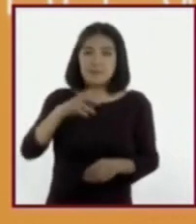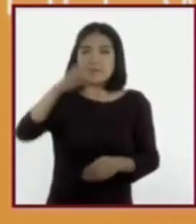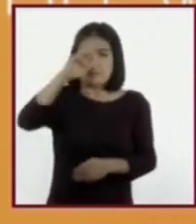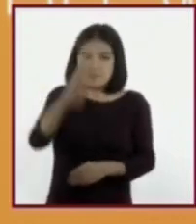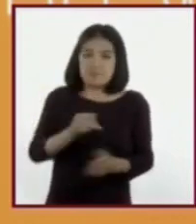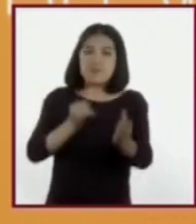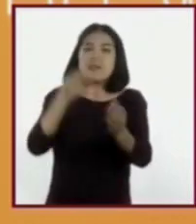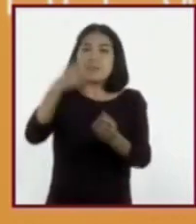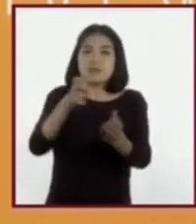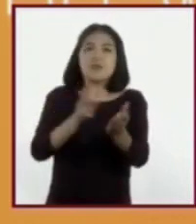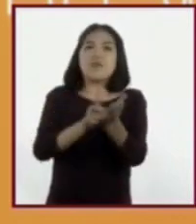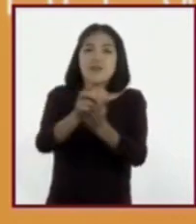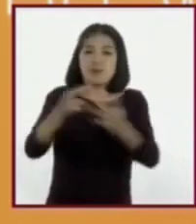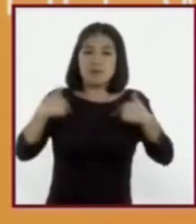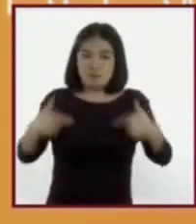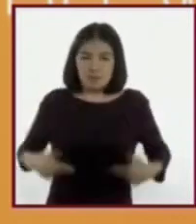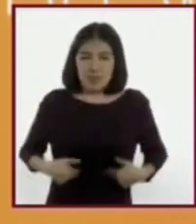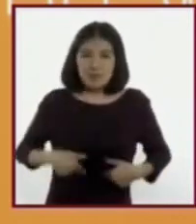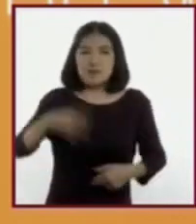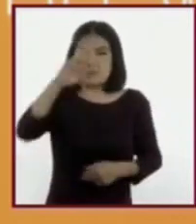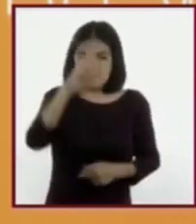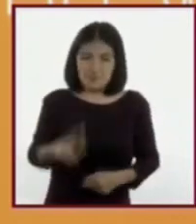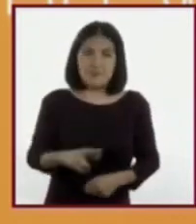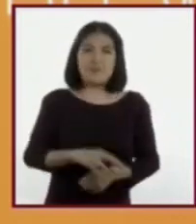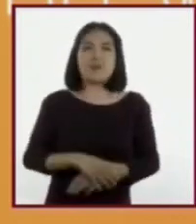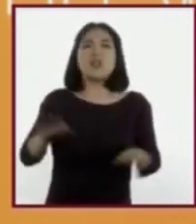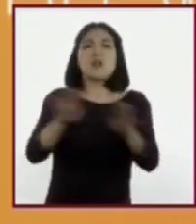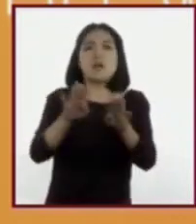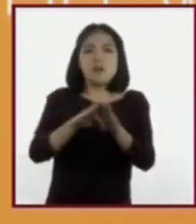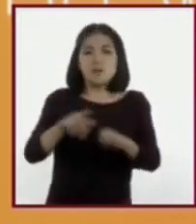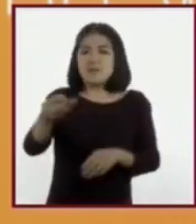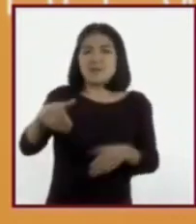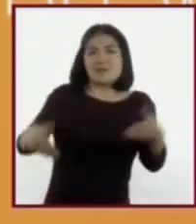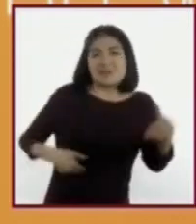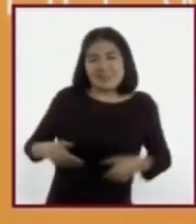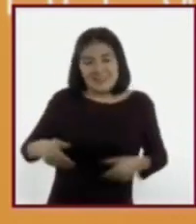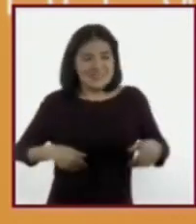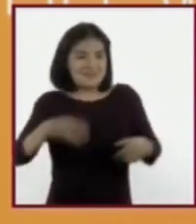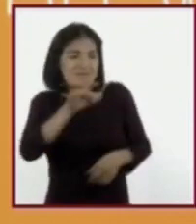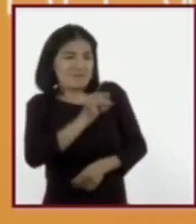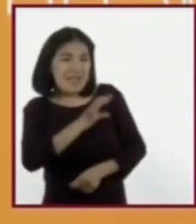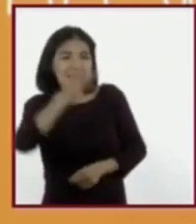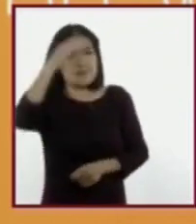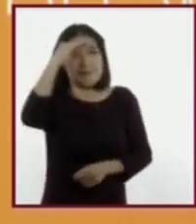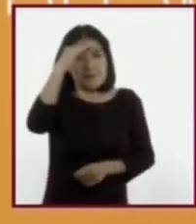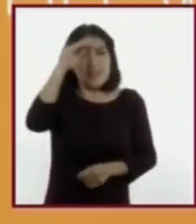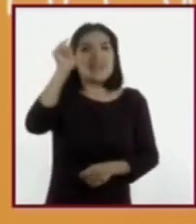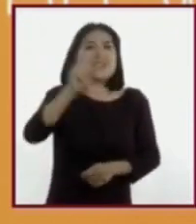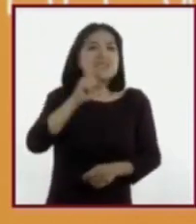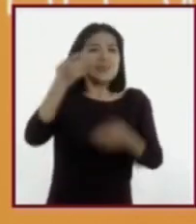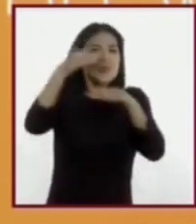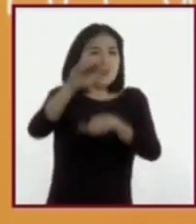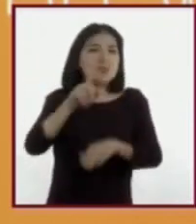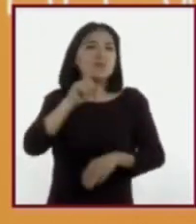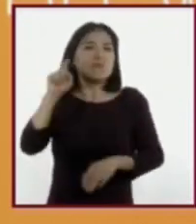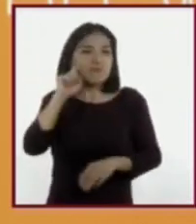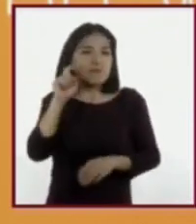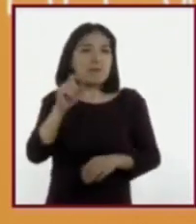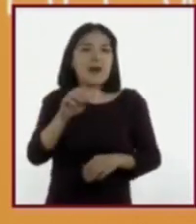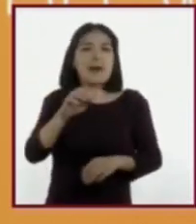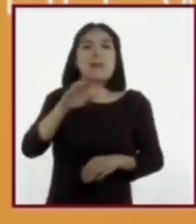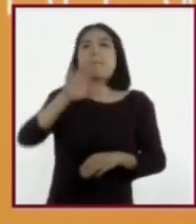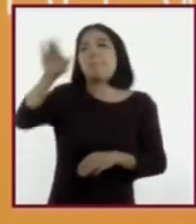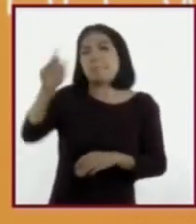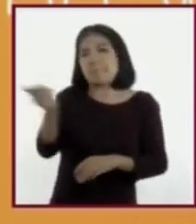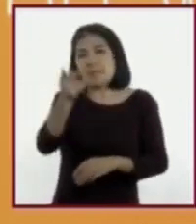Buscar fuentes confiables para resolver inquietudes sobre su sexualidad. Lo mejor es tu profesor, un